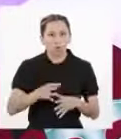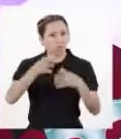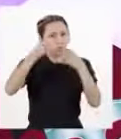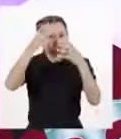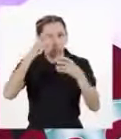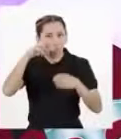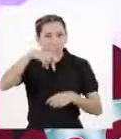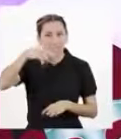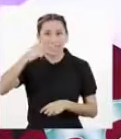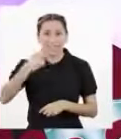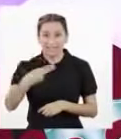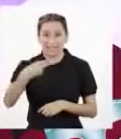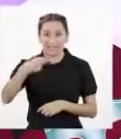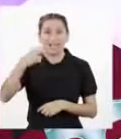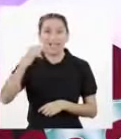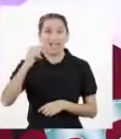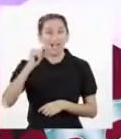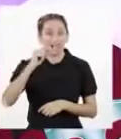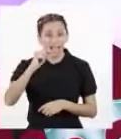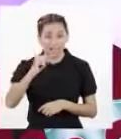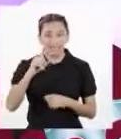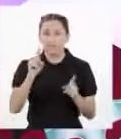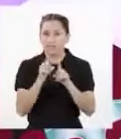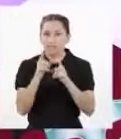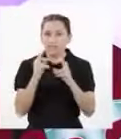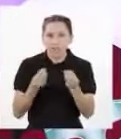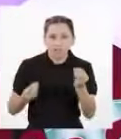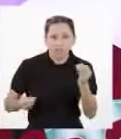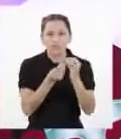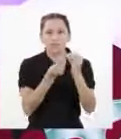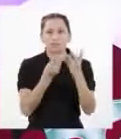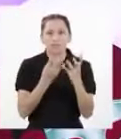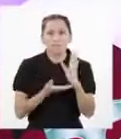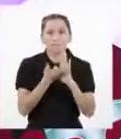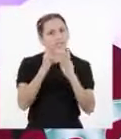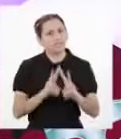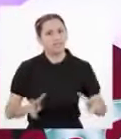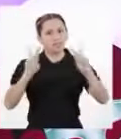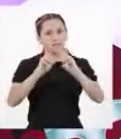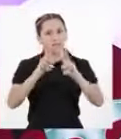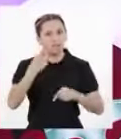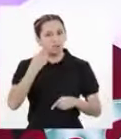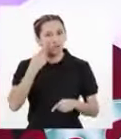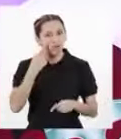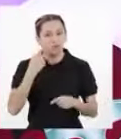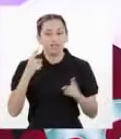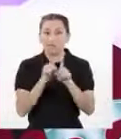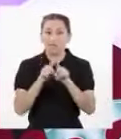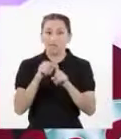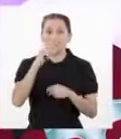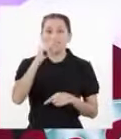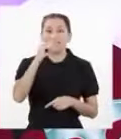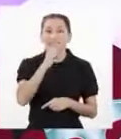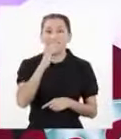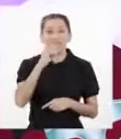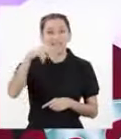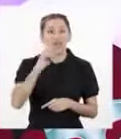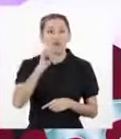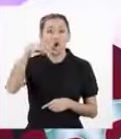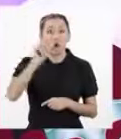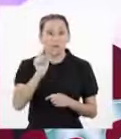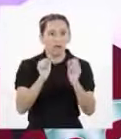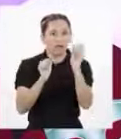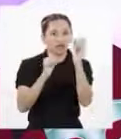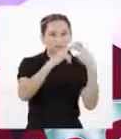PGH Ha brindado uno de los aportes más valiosos para la humanidad El conocimiento que al comparar el genoma de dos personas